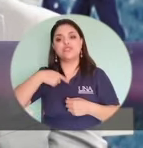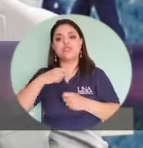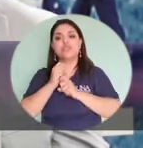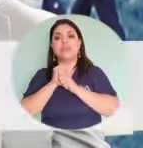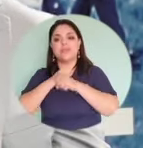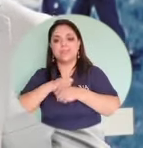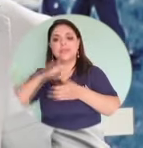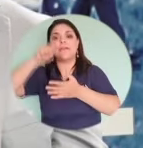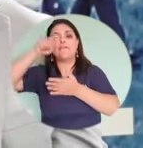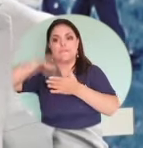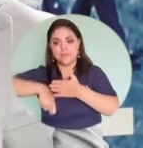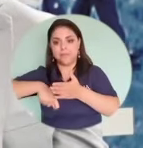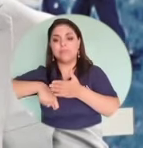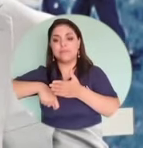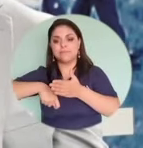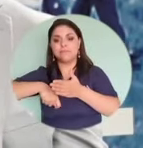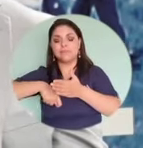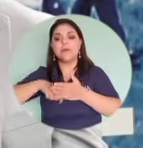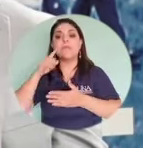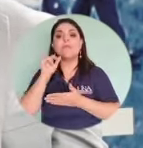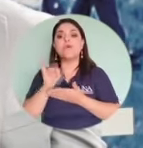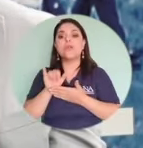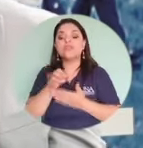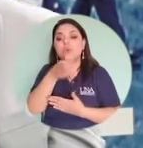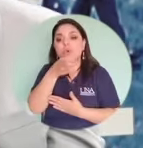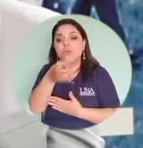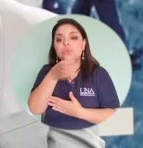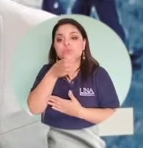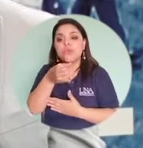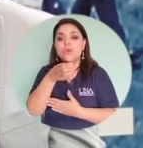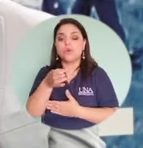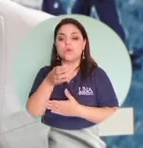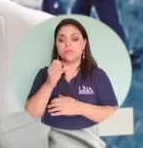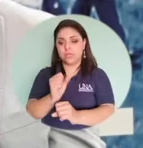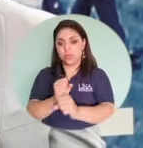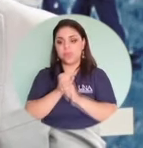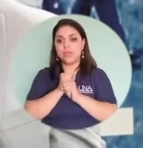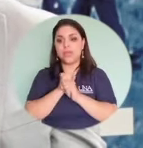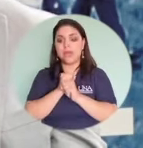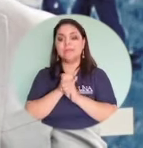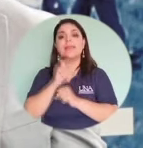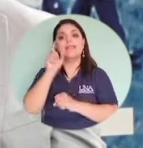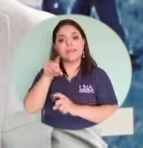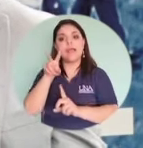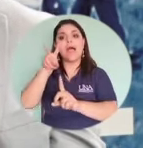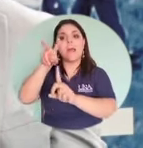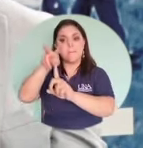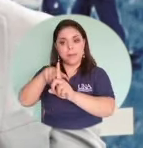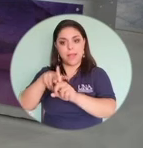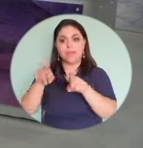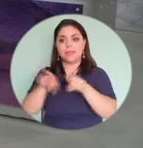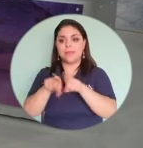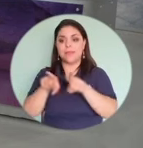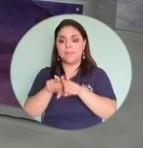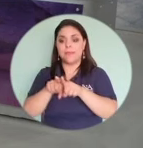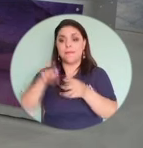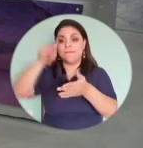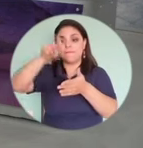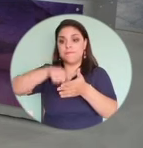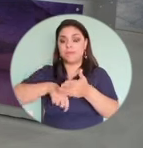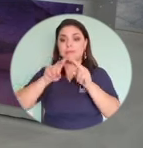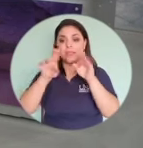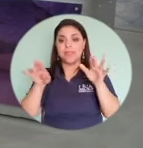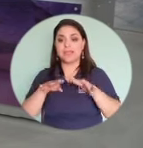De ahí que también los consejos de seguridad aplican para el uso de la firma digital. La firma digital tiene primero un dispositivo